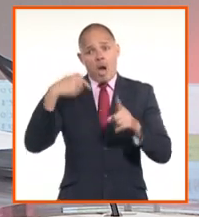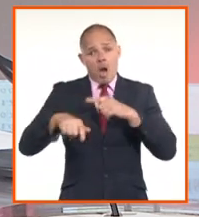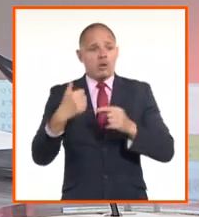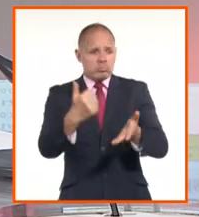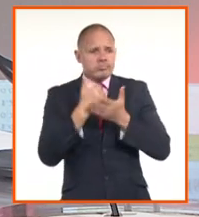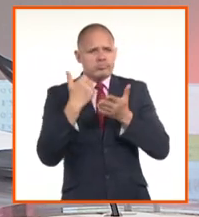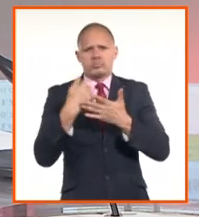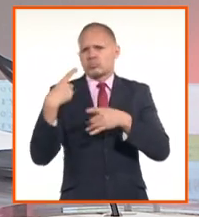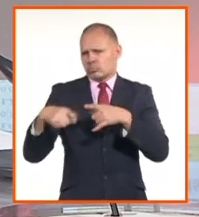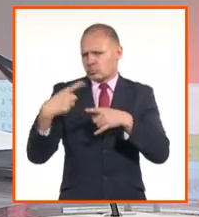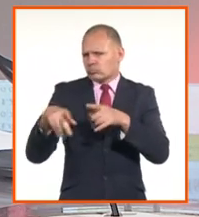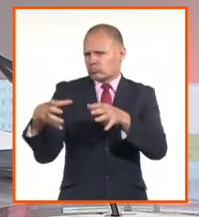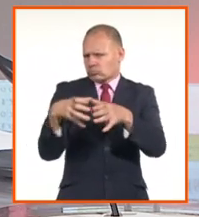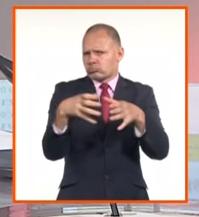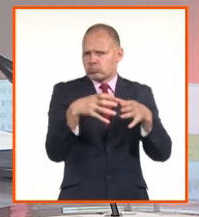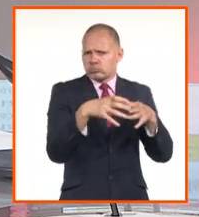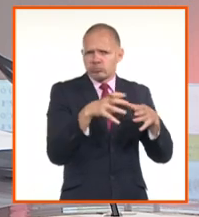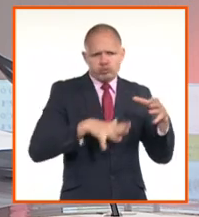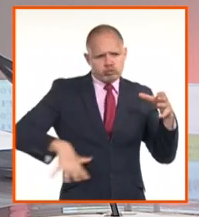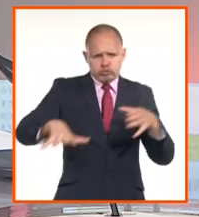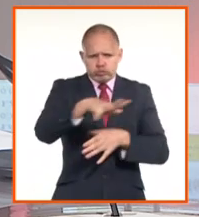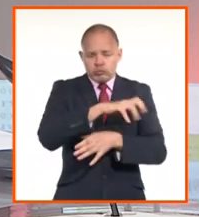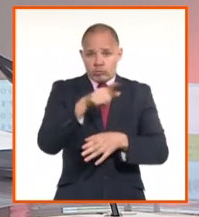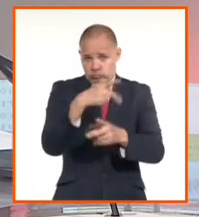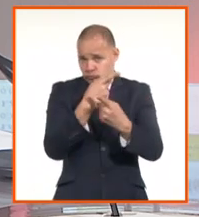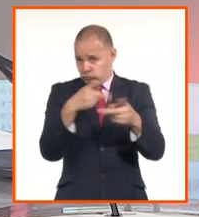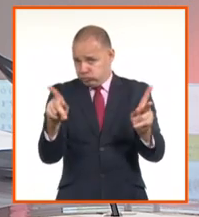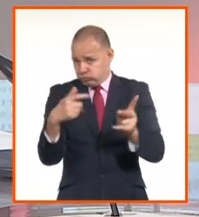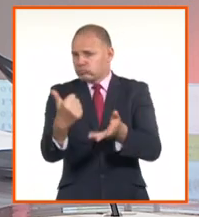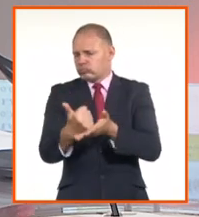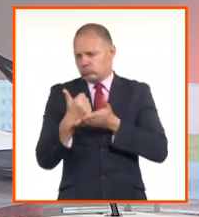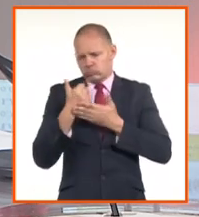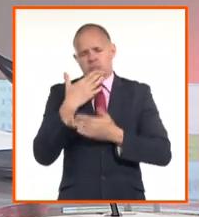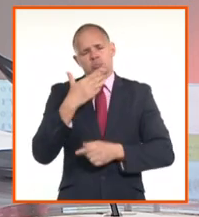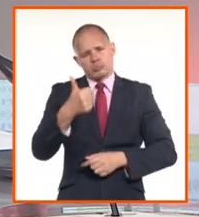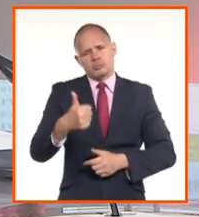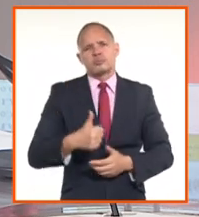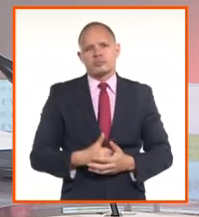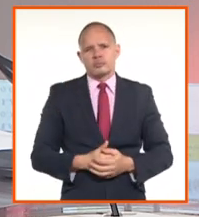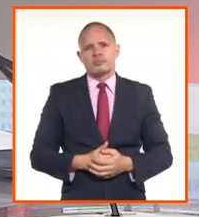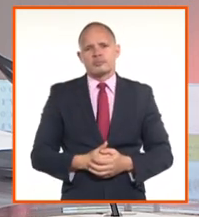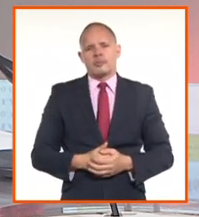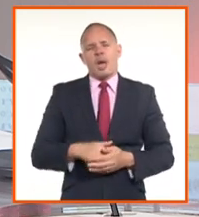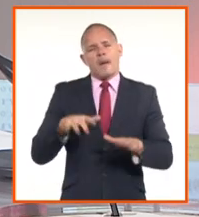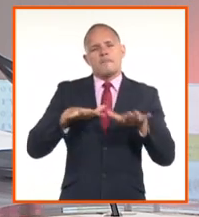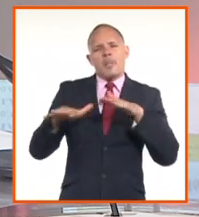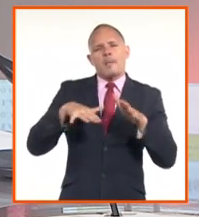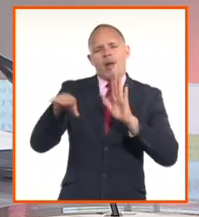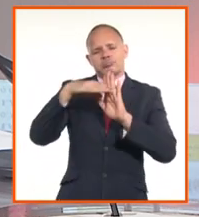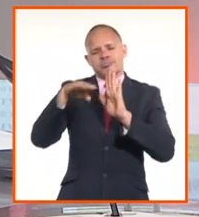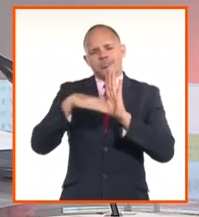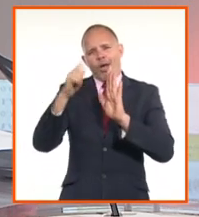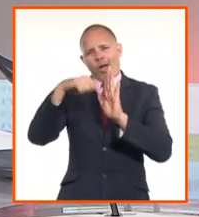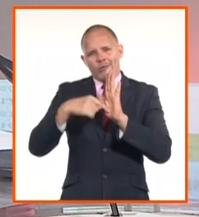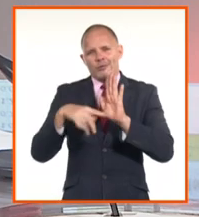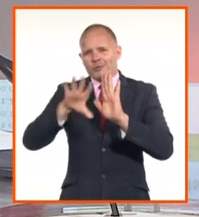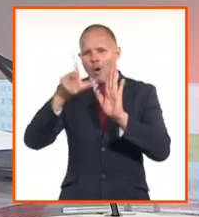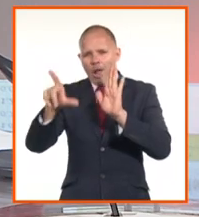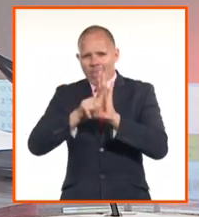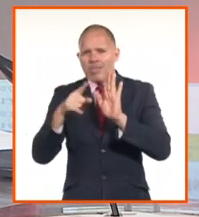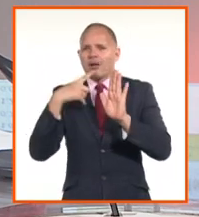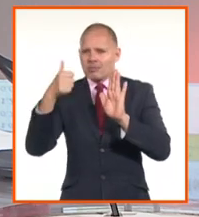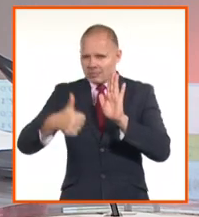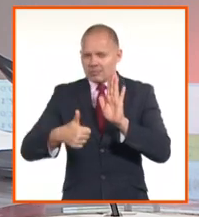sectores que también participaron con nosotros en la elaboración de este primer momento y que vamos